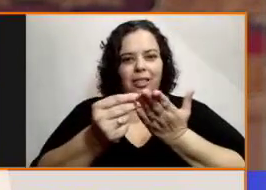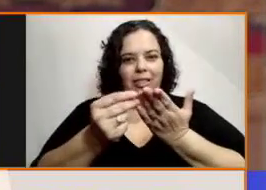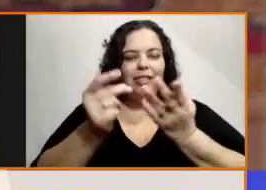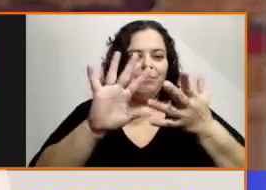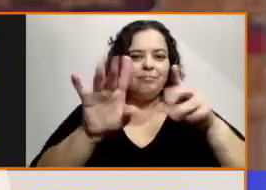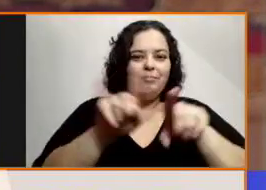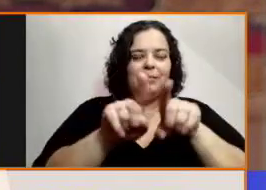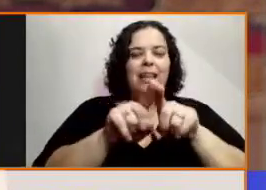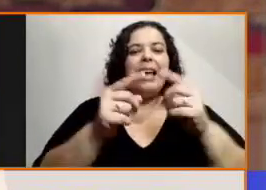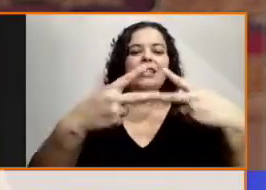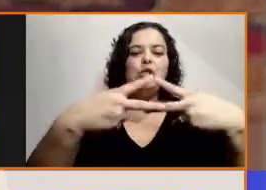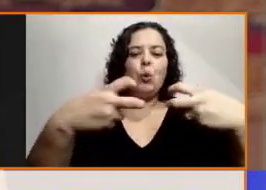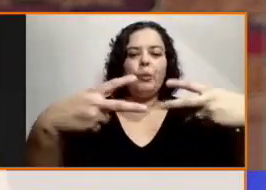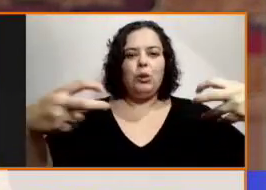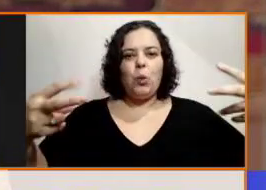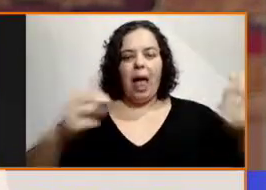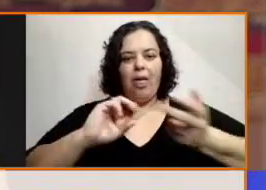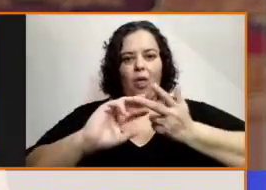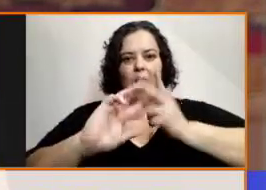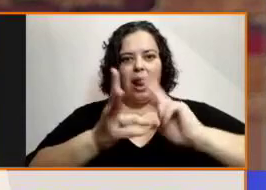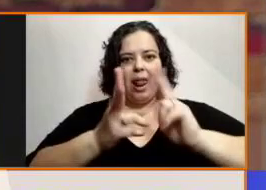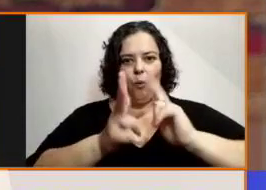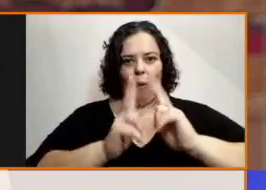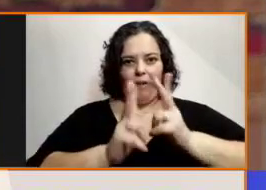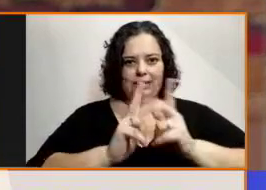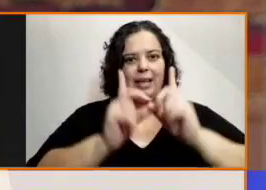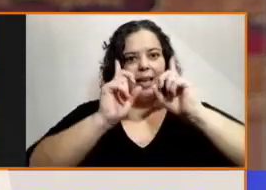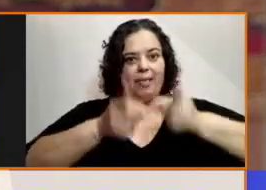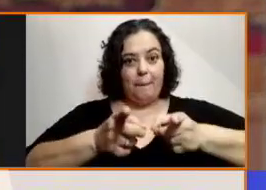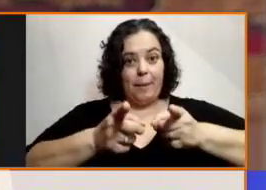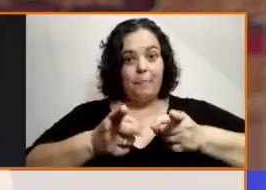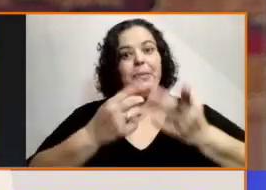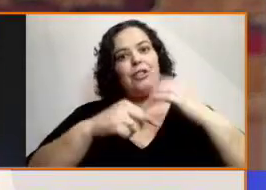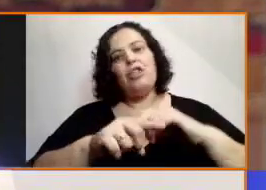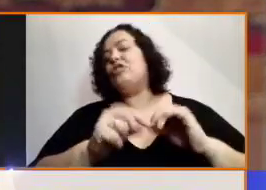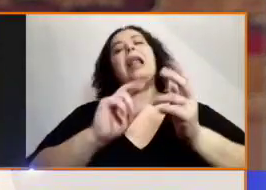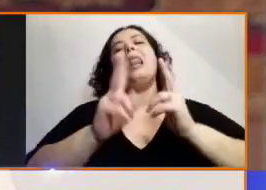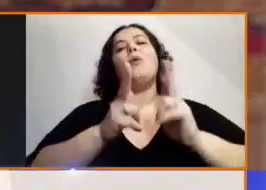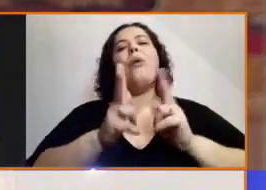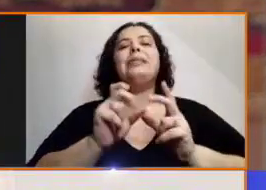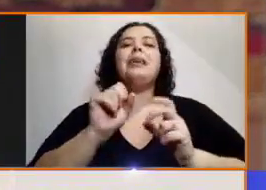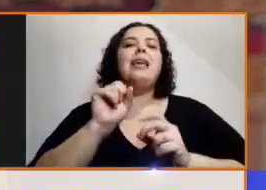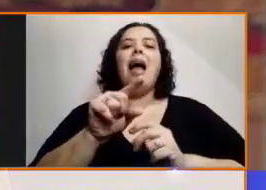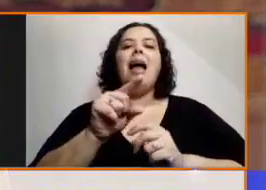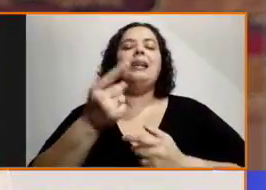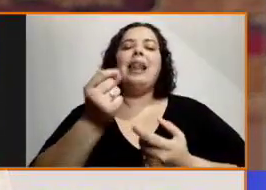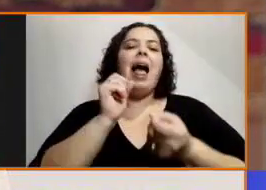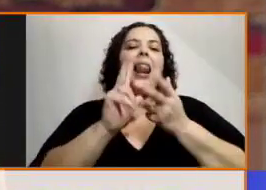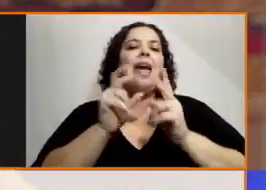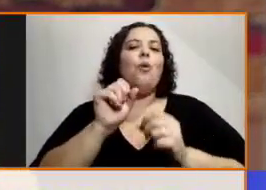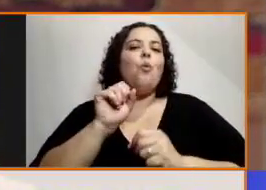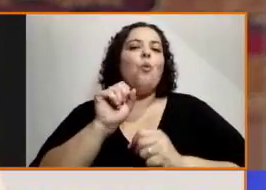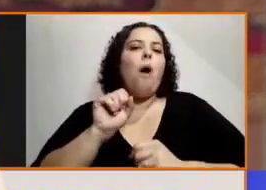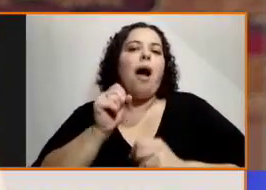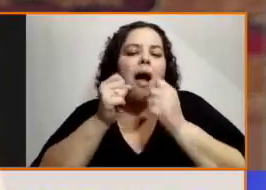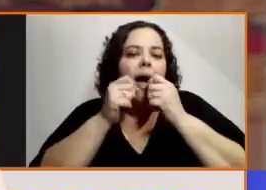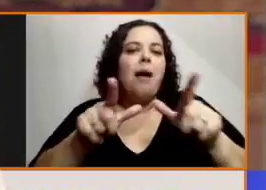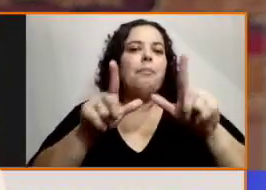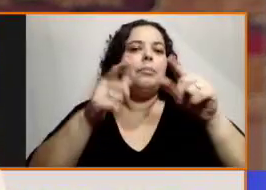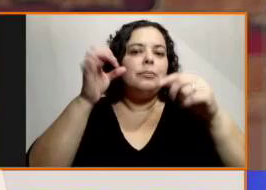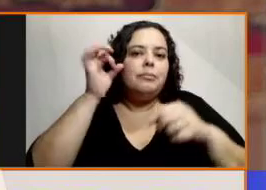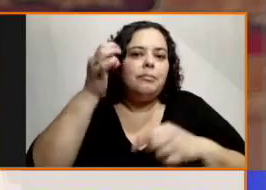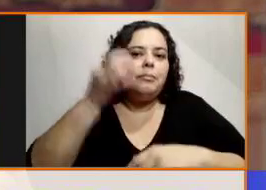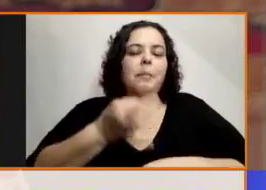y lengua de señas. La lengua de señas es la lengua madre de las personas sordas, por lo tanto, es necesario que esté en combinación con